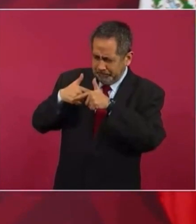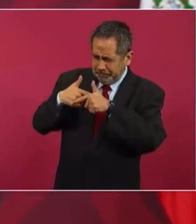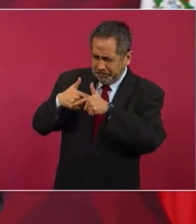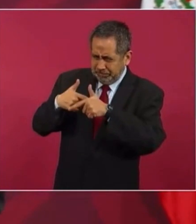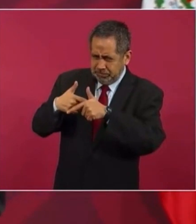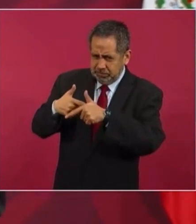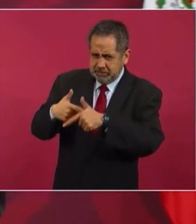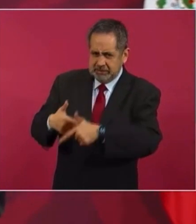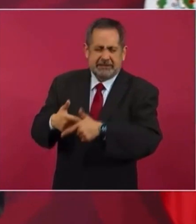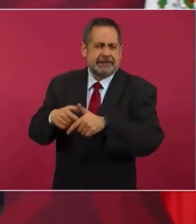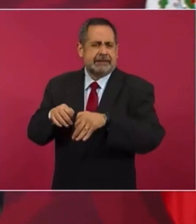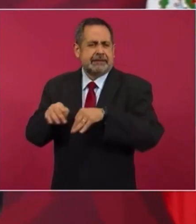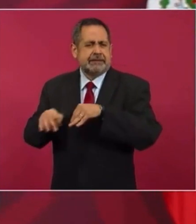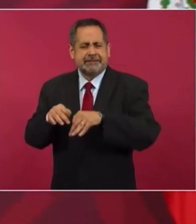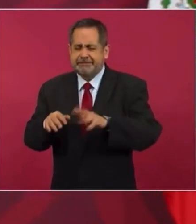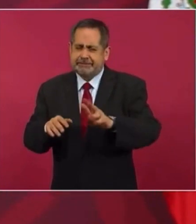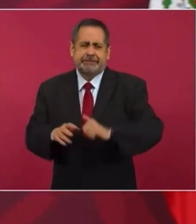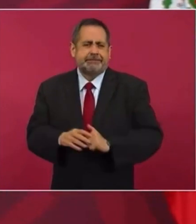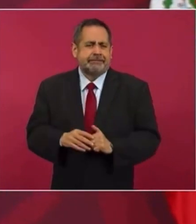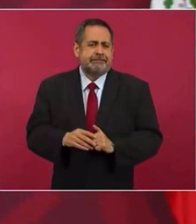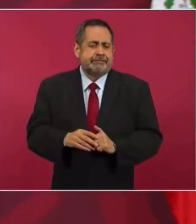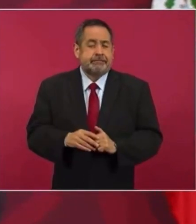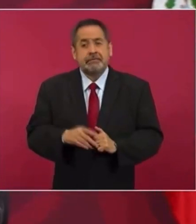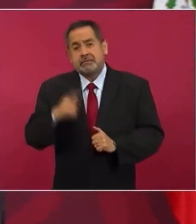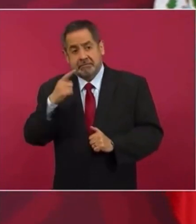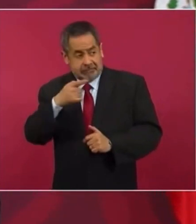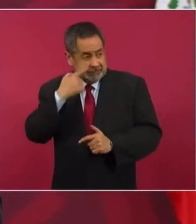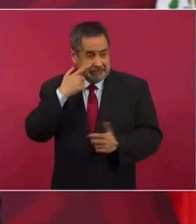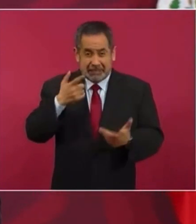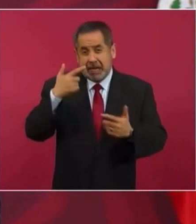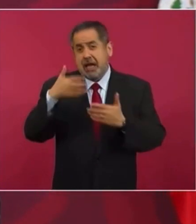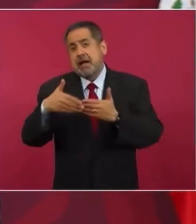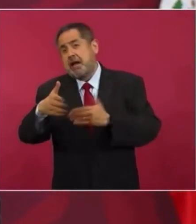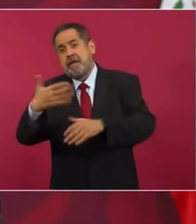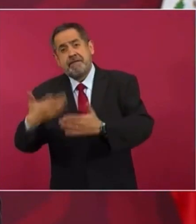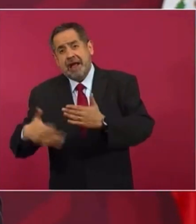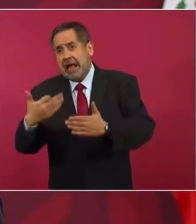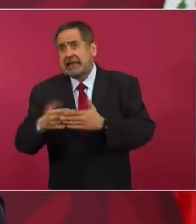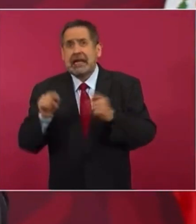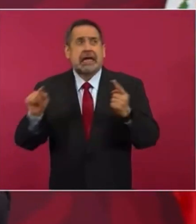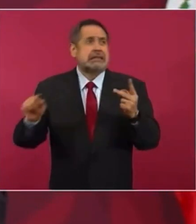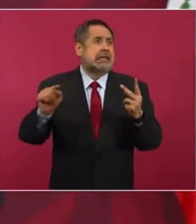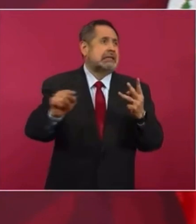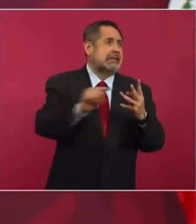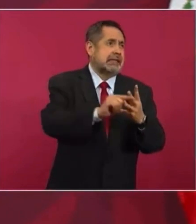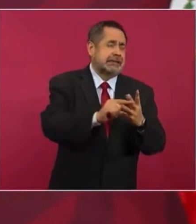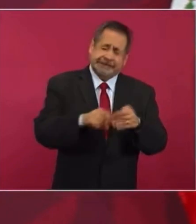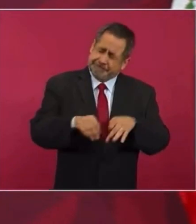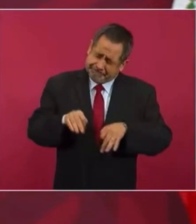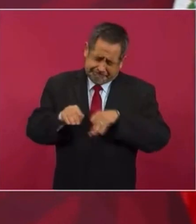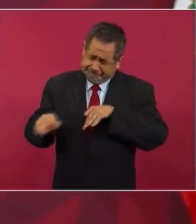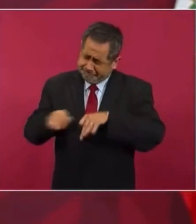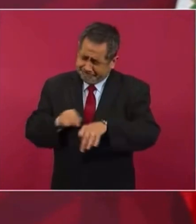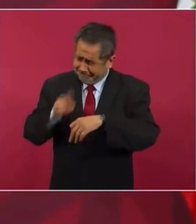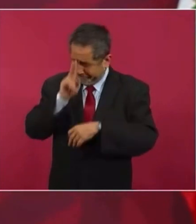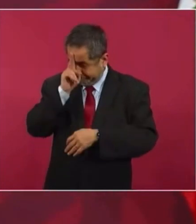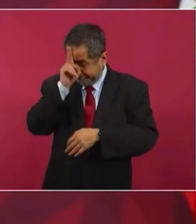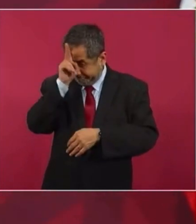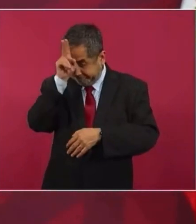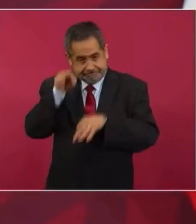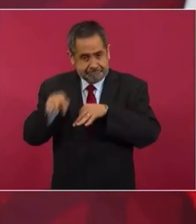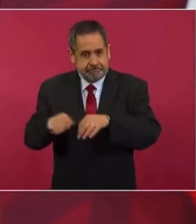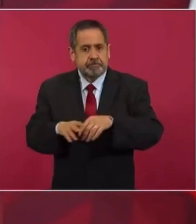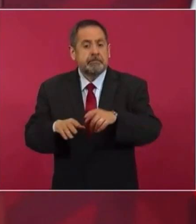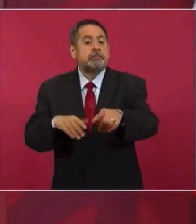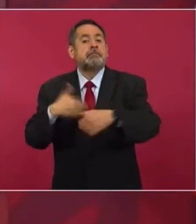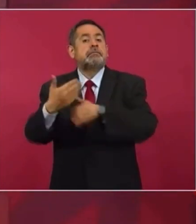lo que nos falta, ya vamos a inaugurar el